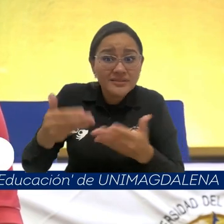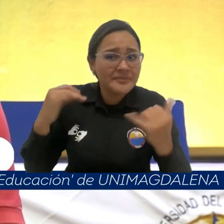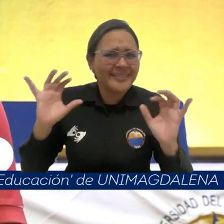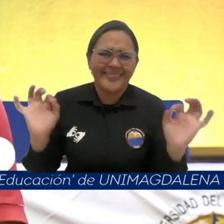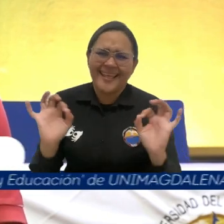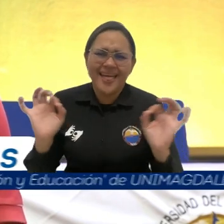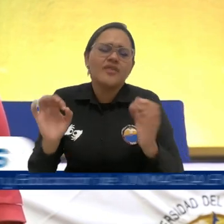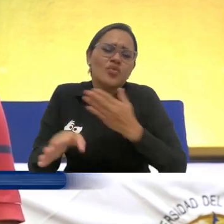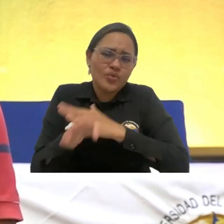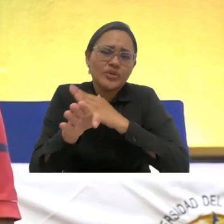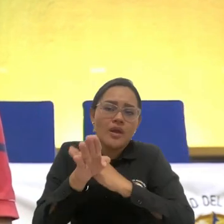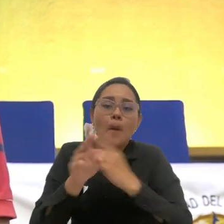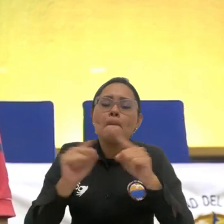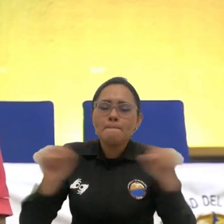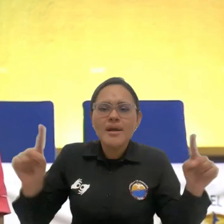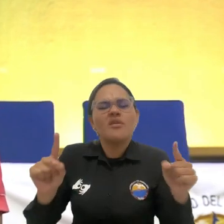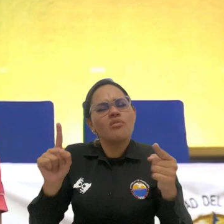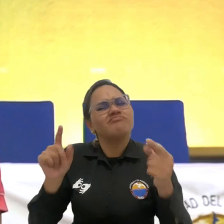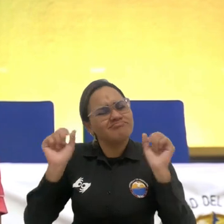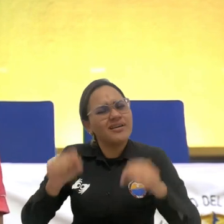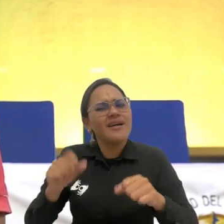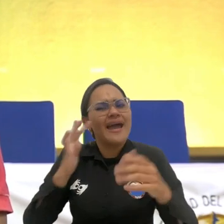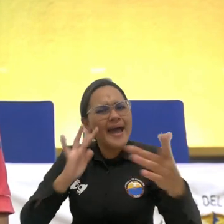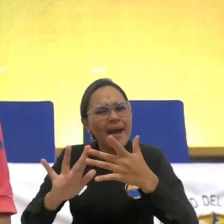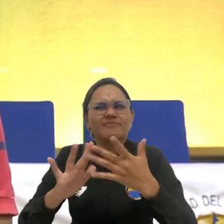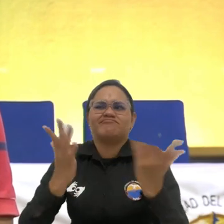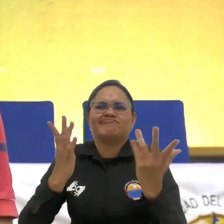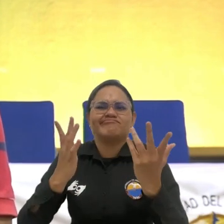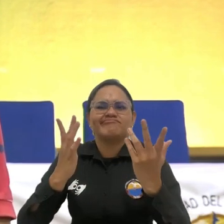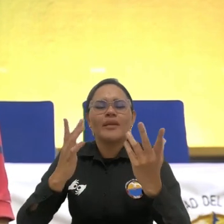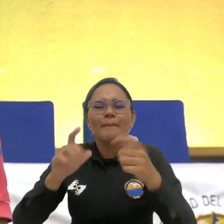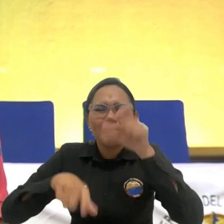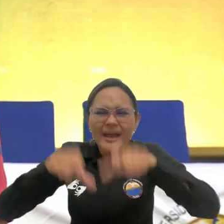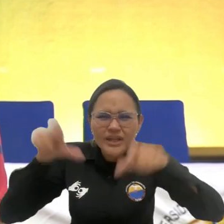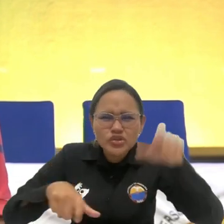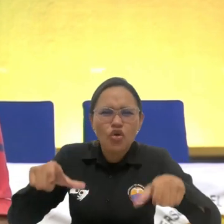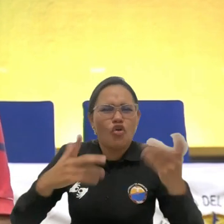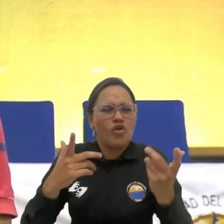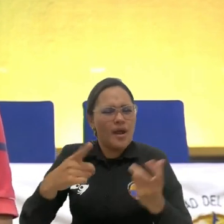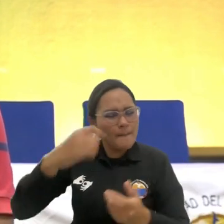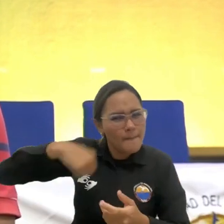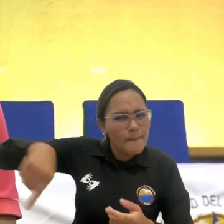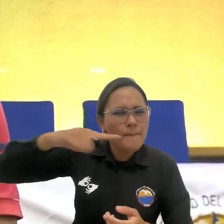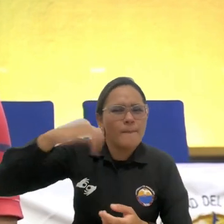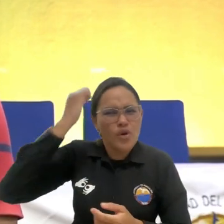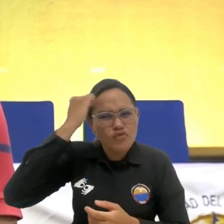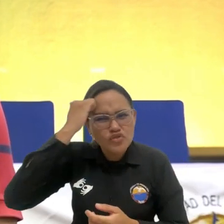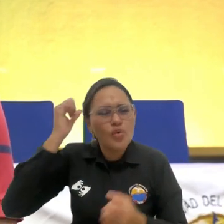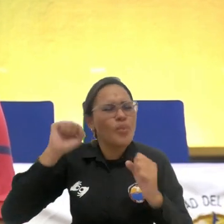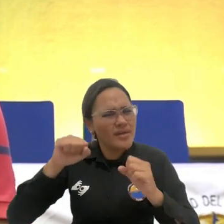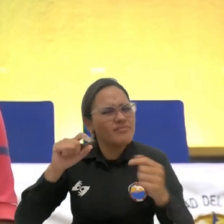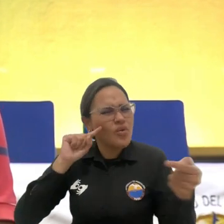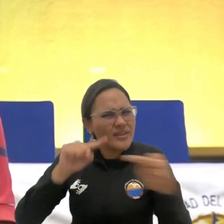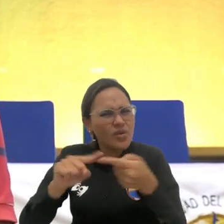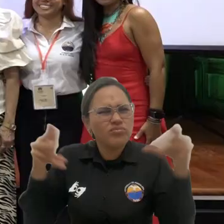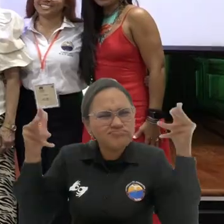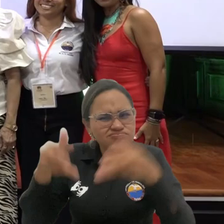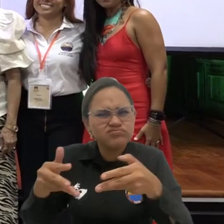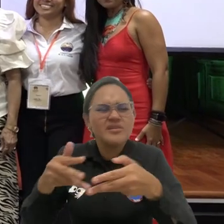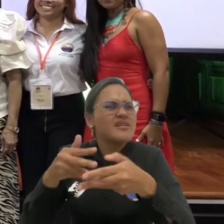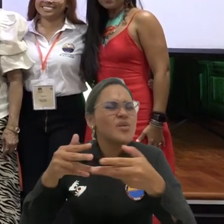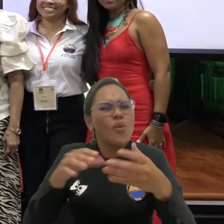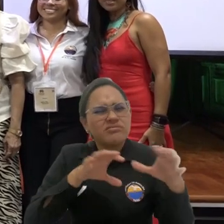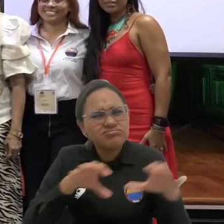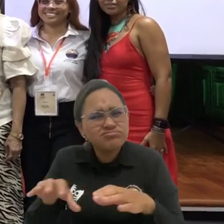la sociedad en general, las organizaciones de la sociedad civil y los educadores podemos aportar a una construcción de paz y a una convivencia pacífica.